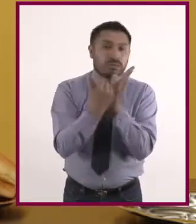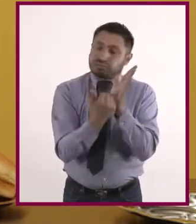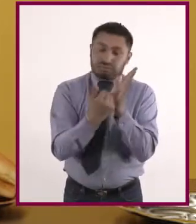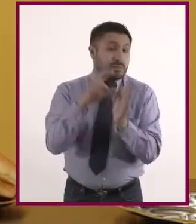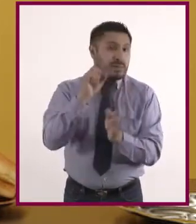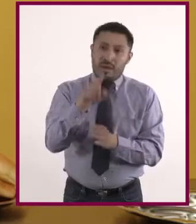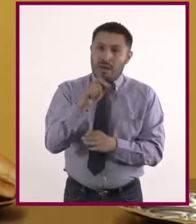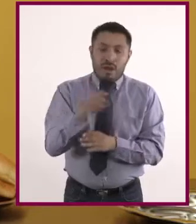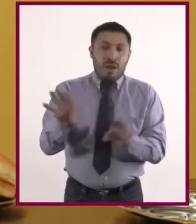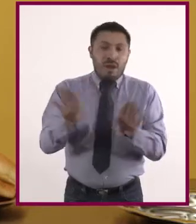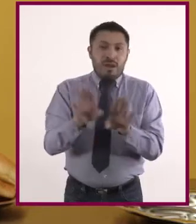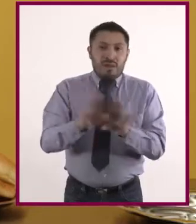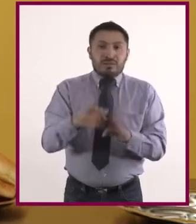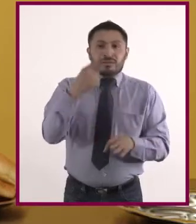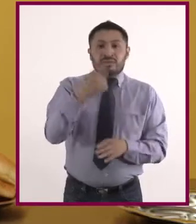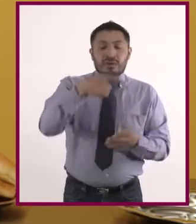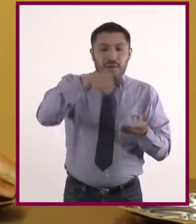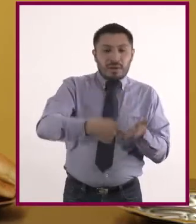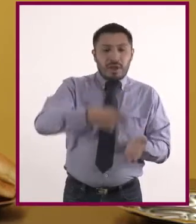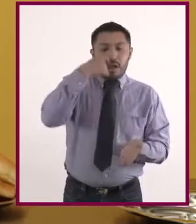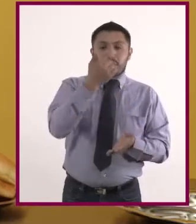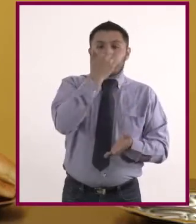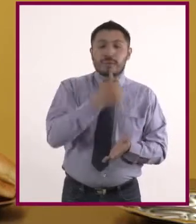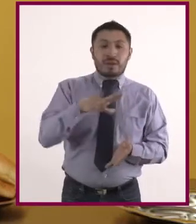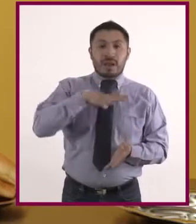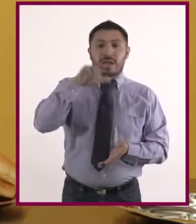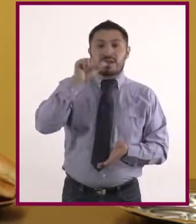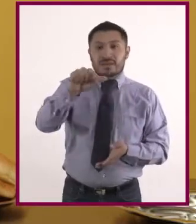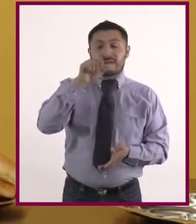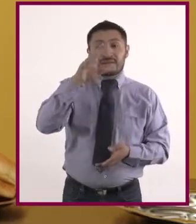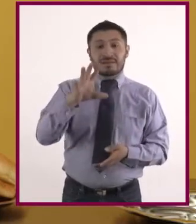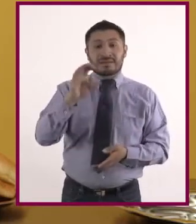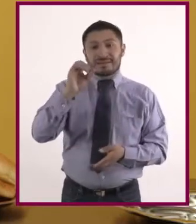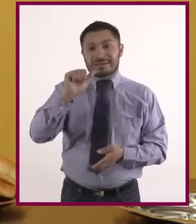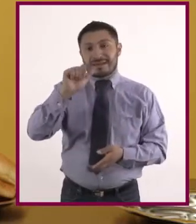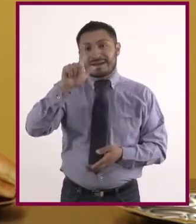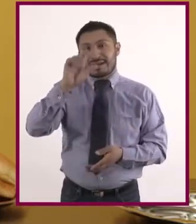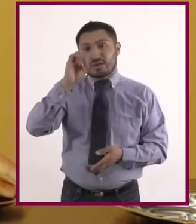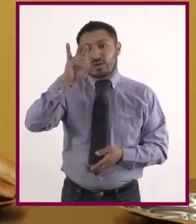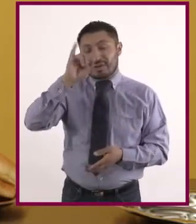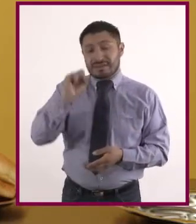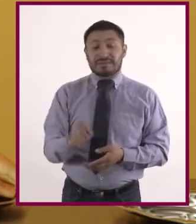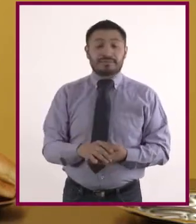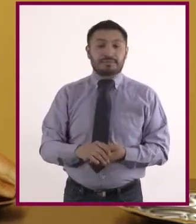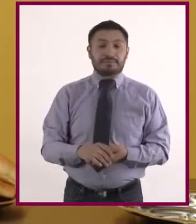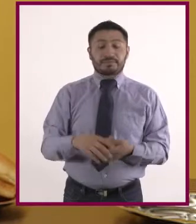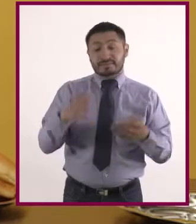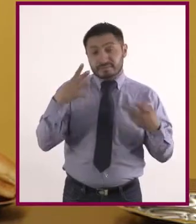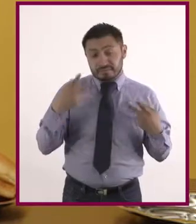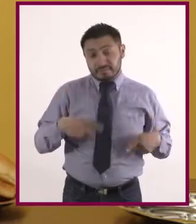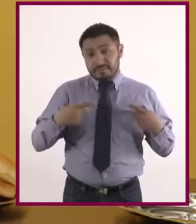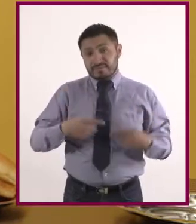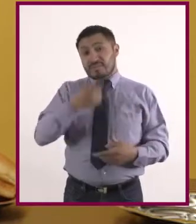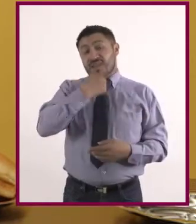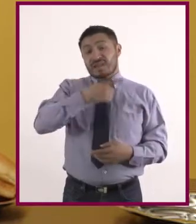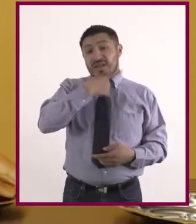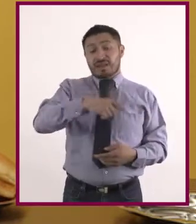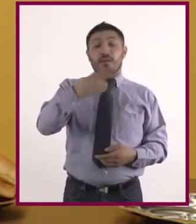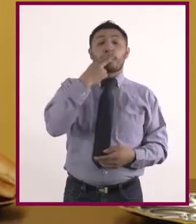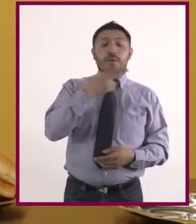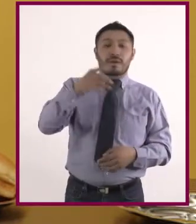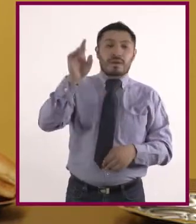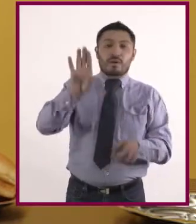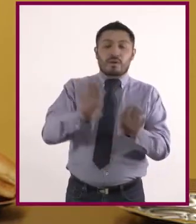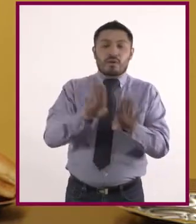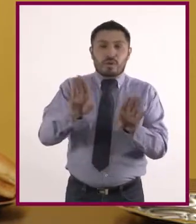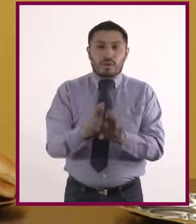a diferencia de una cucharadita de azúcar que contiene 16 calorías. Los edulcorantes pueden ser usados por gente con diabetes, pero sugiere su